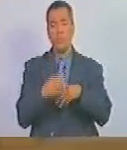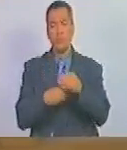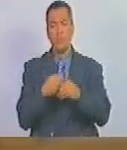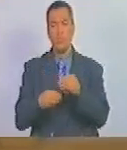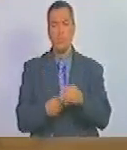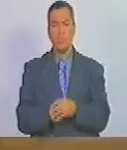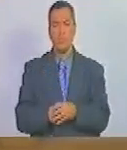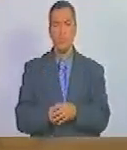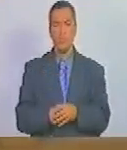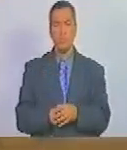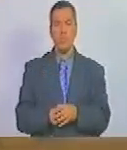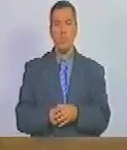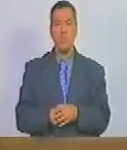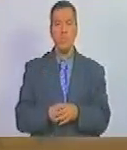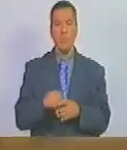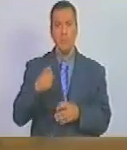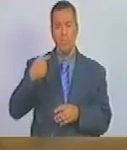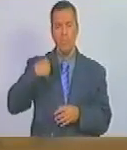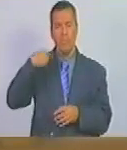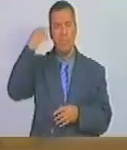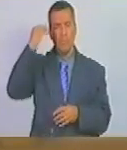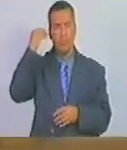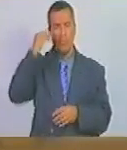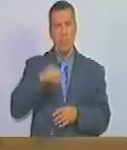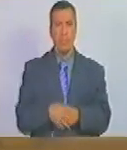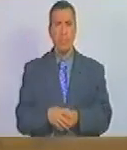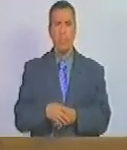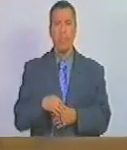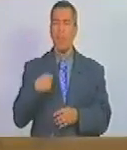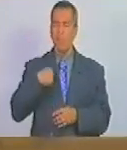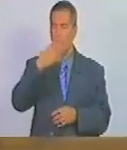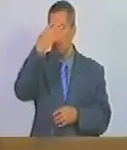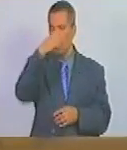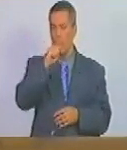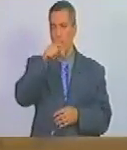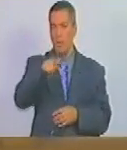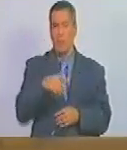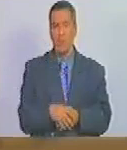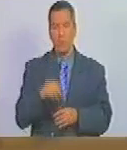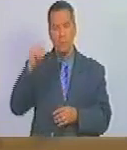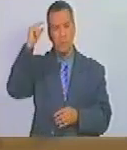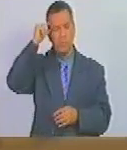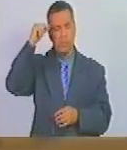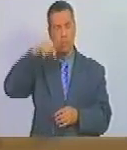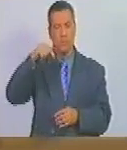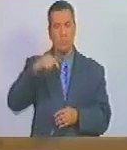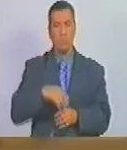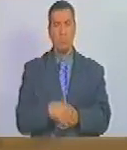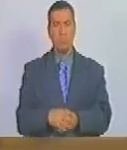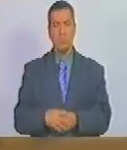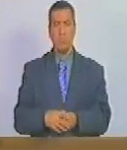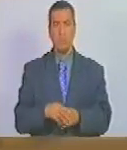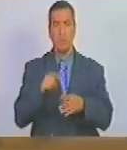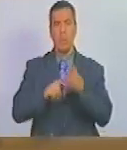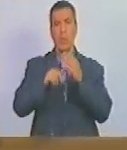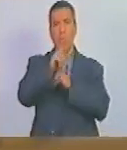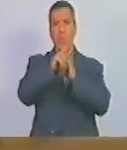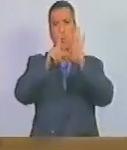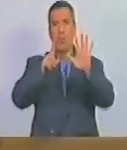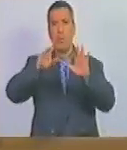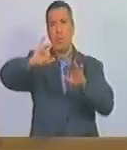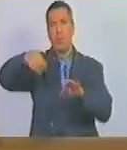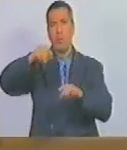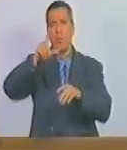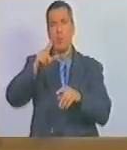si nos atenemos y entendemos hoy 26 de julio día